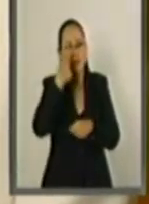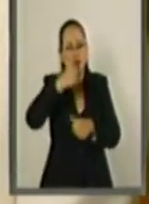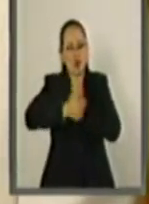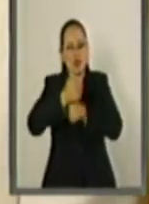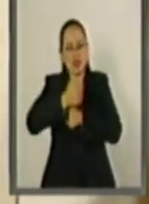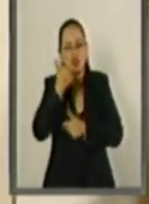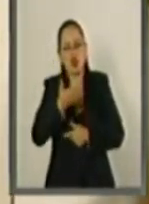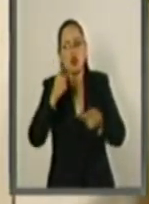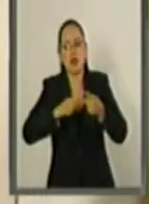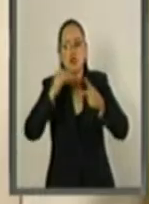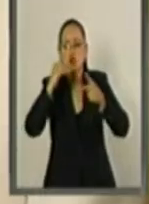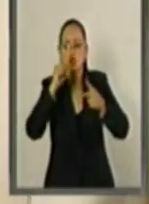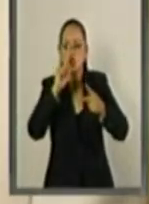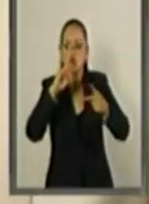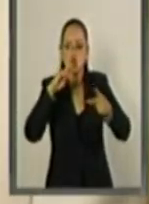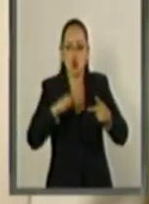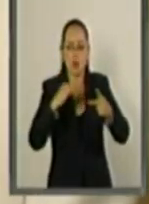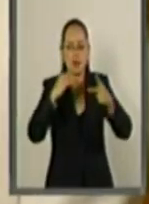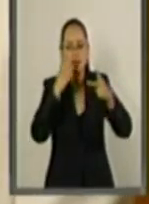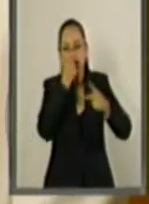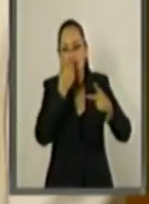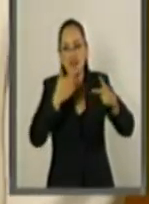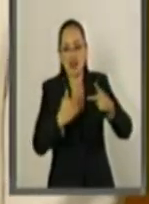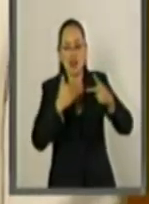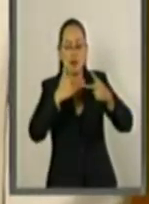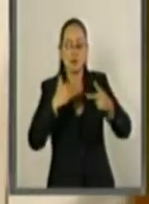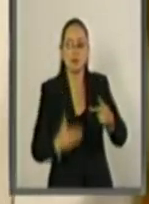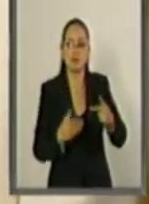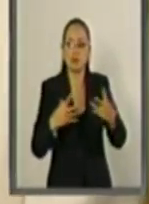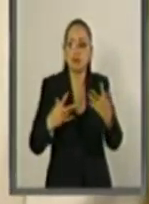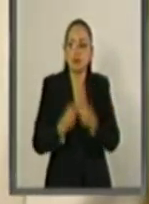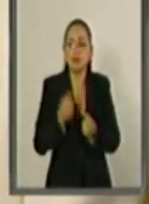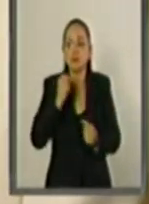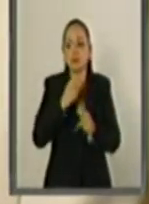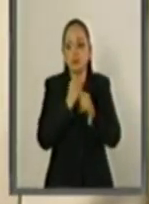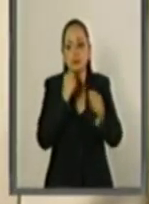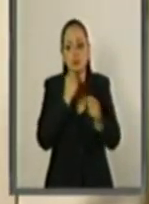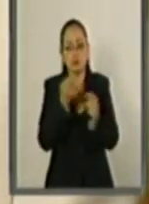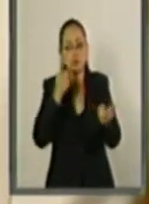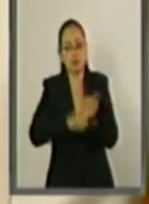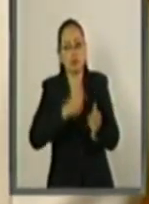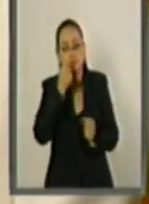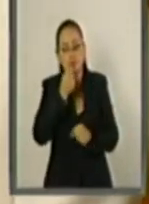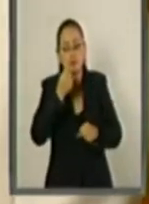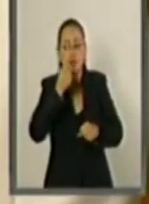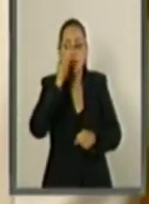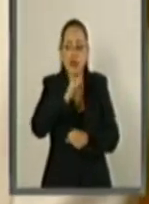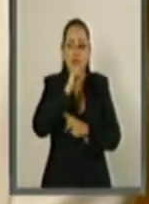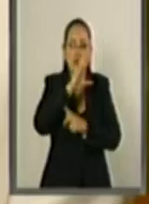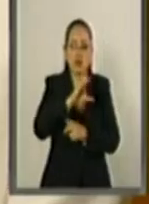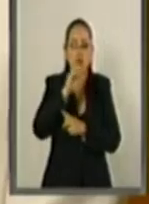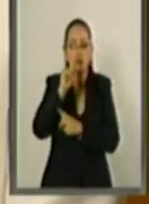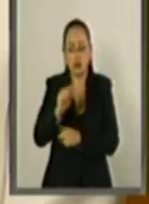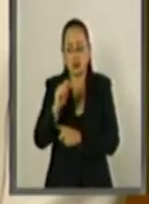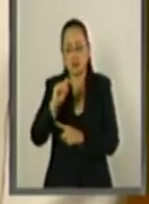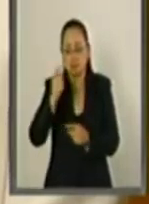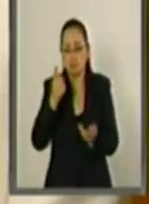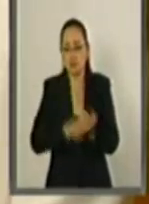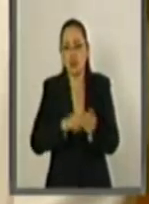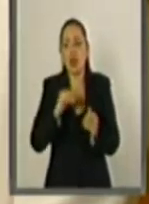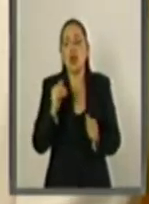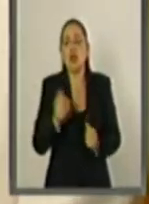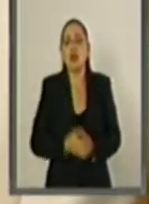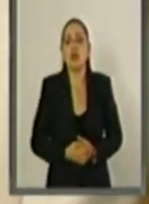la subsecretaría en su conjunto de transporte de la Secretaría de Comunicaciones y Transportes,